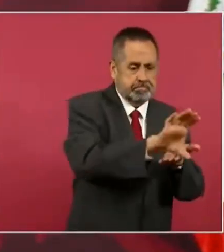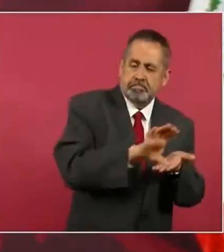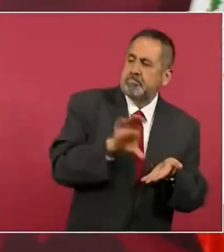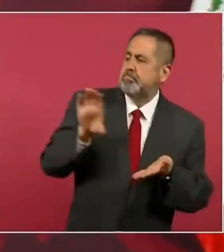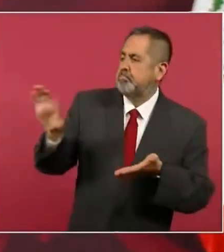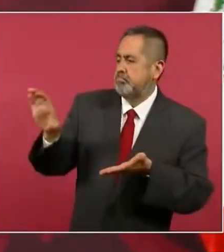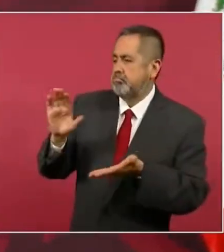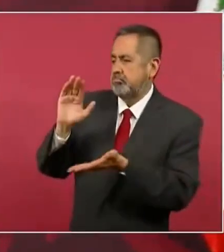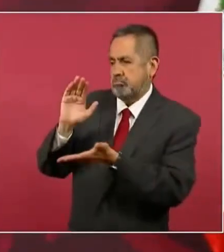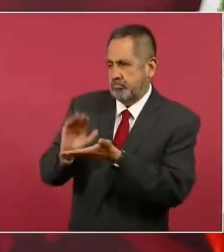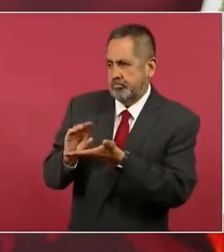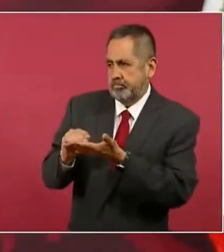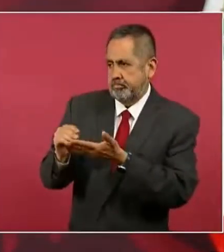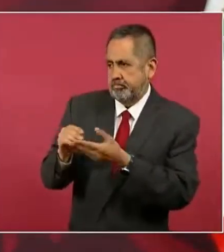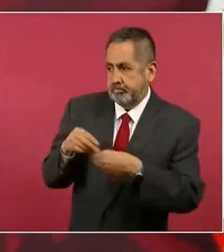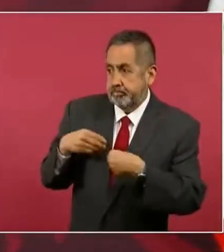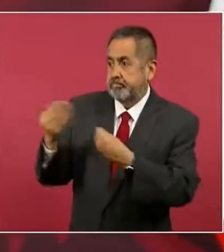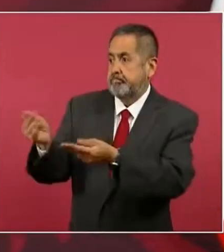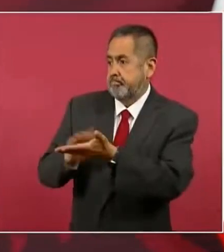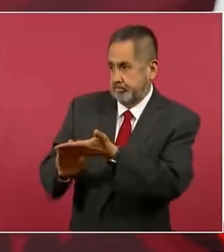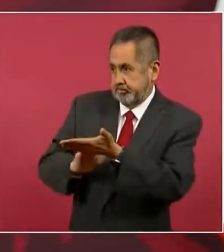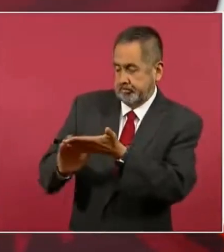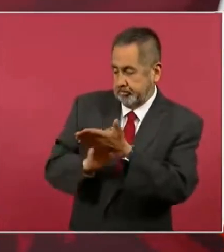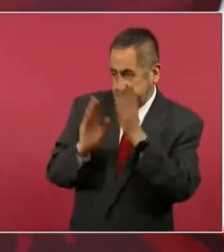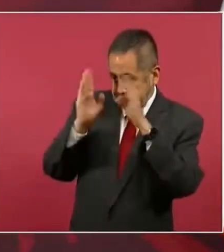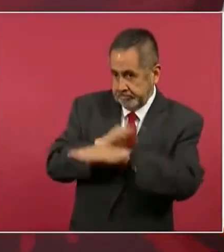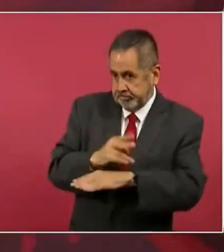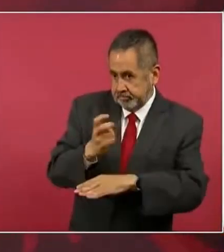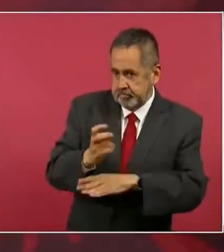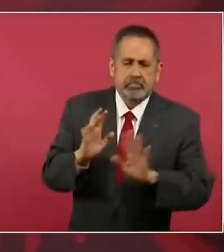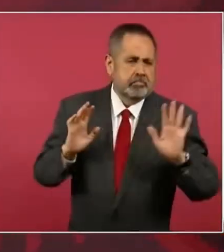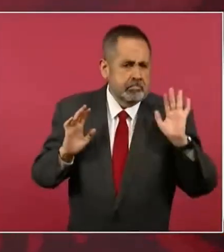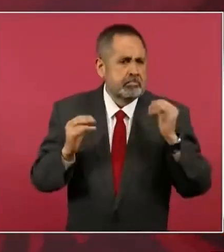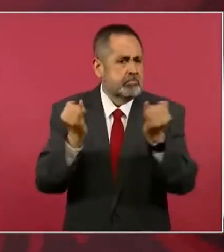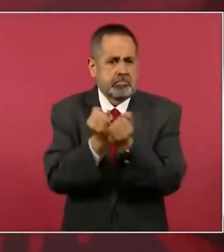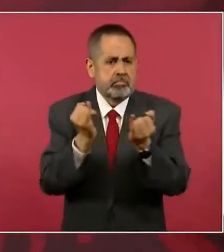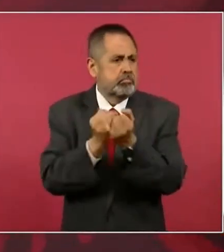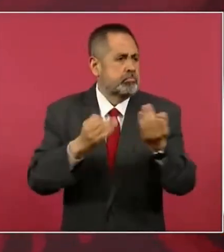Entonces, esto aplica para todos.